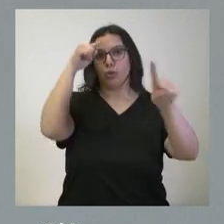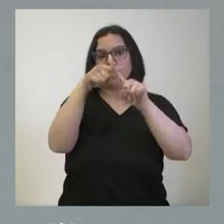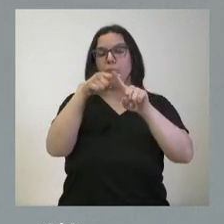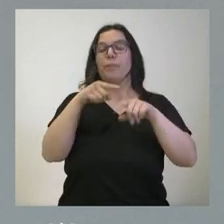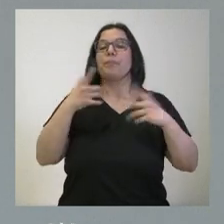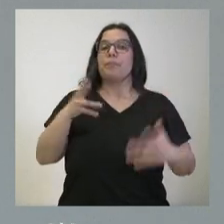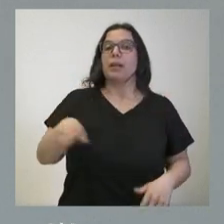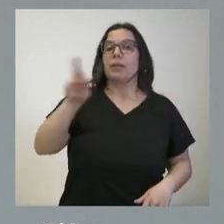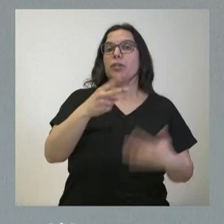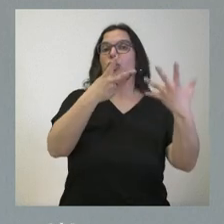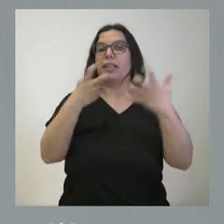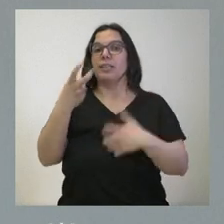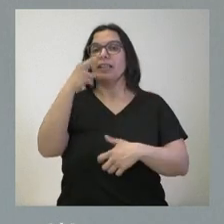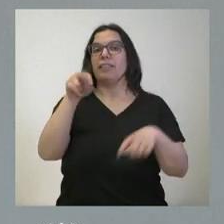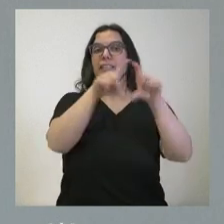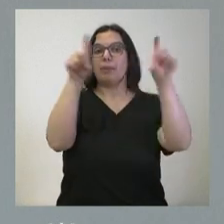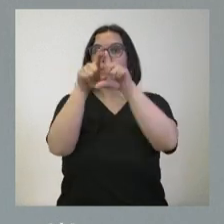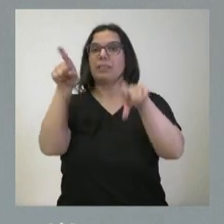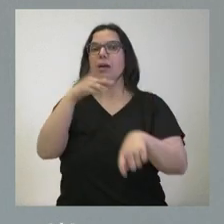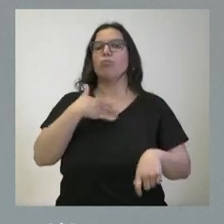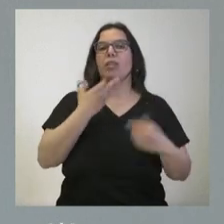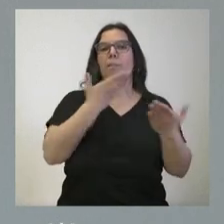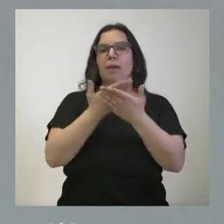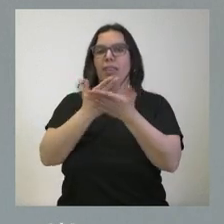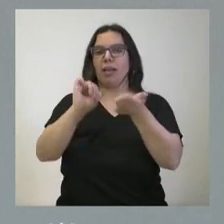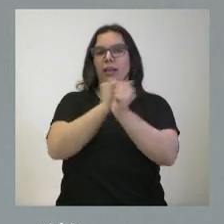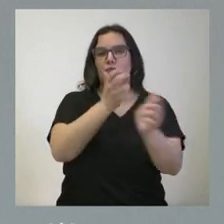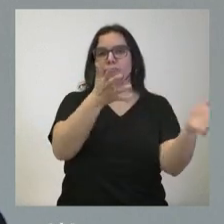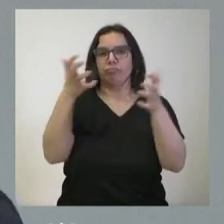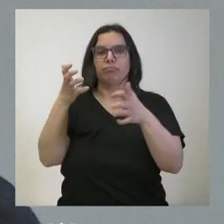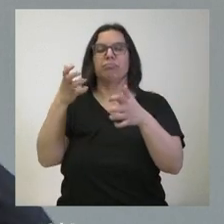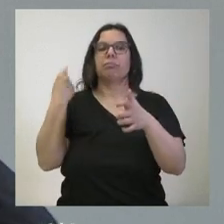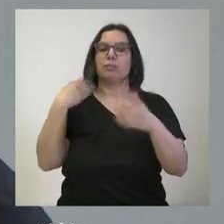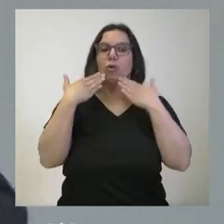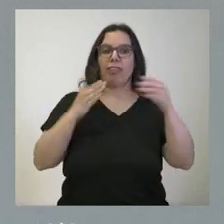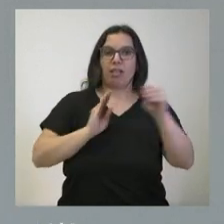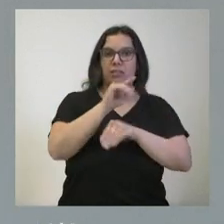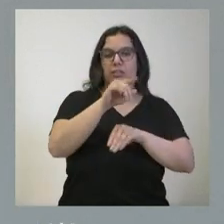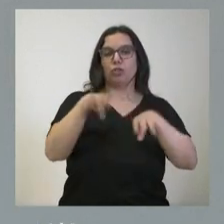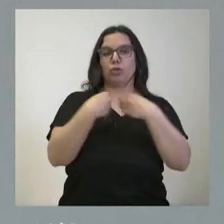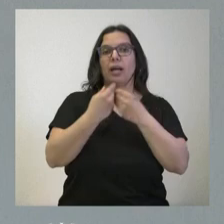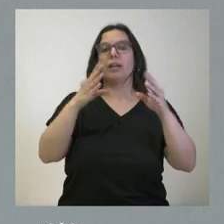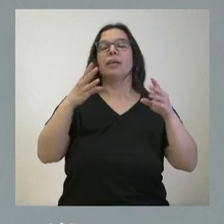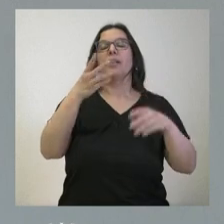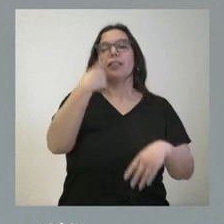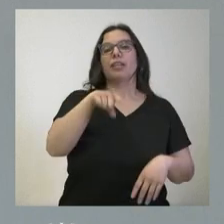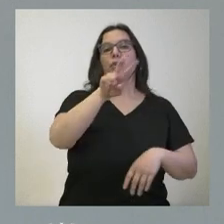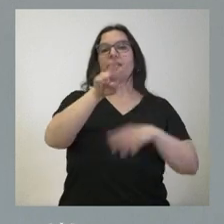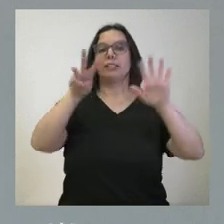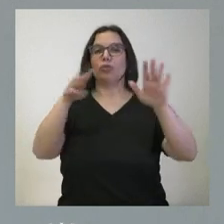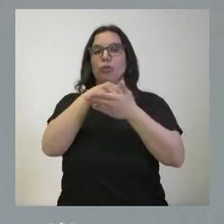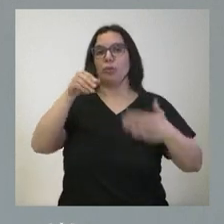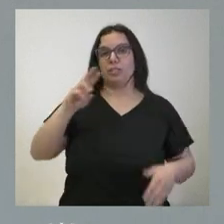Insisto, 720 empresas se van a ver beneficiadas de esta actuación por un importe de 128 millones de euros.